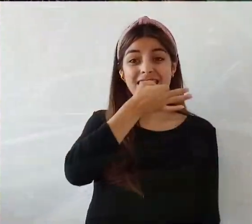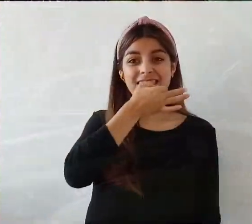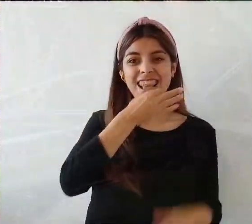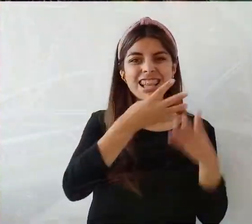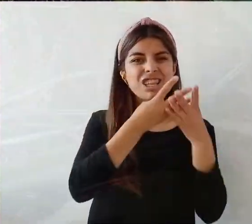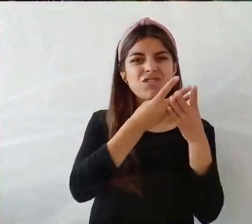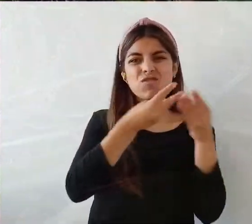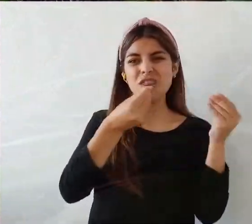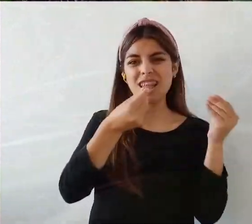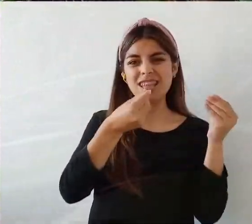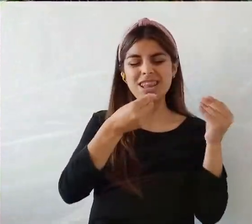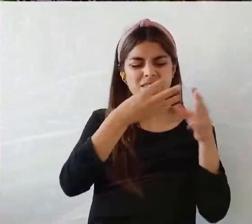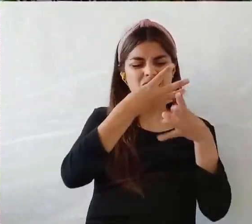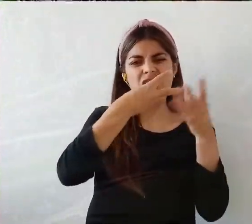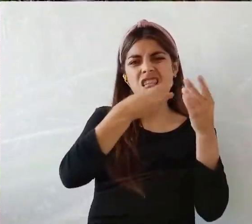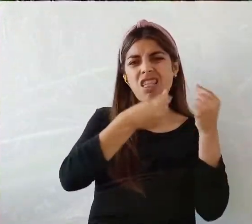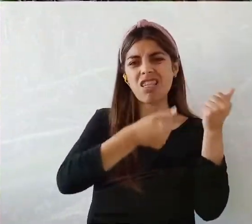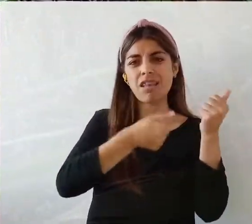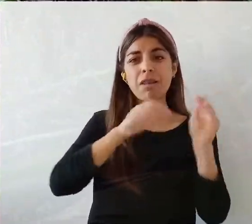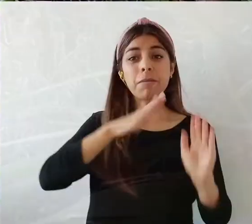y se desarma.